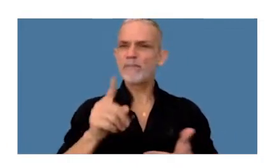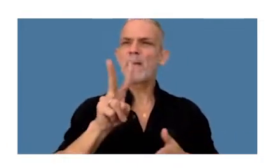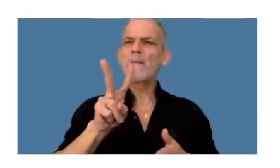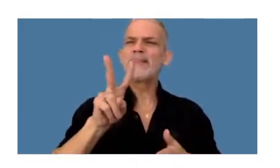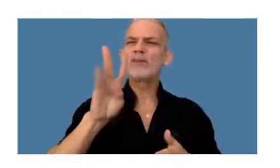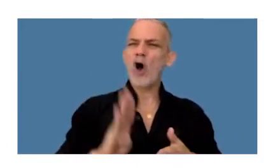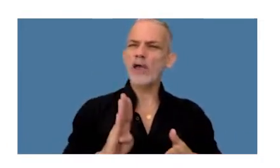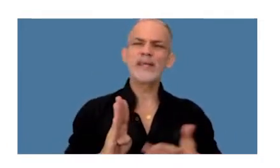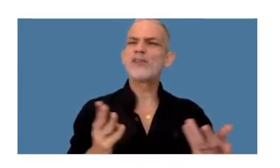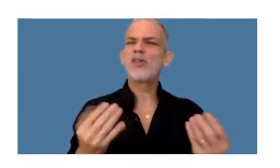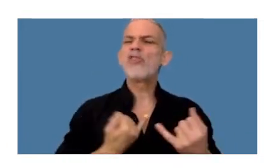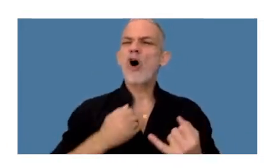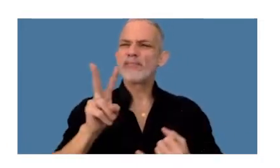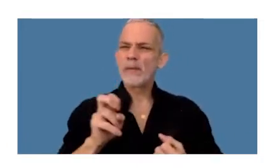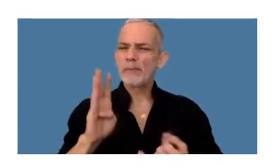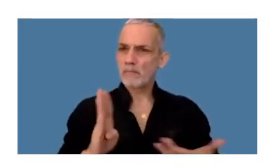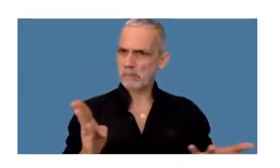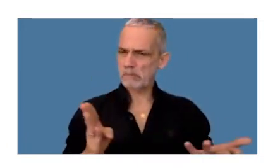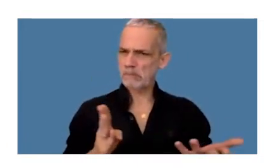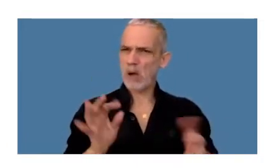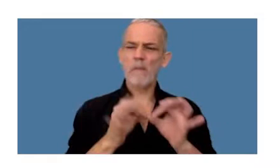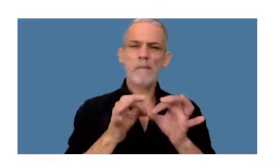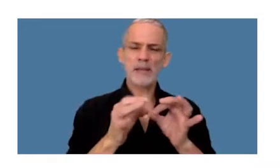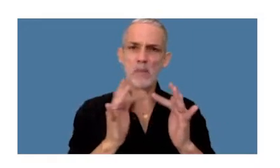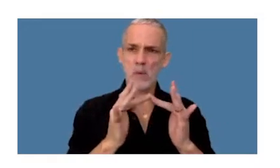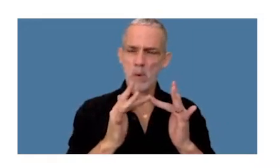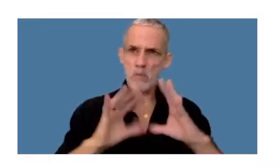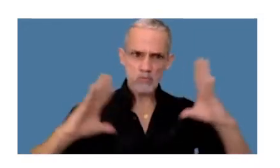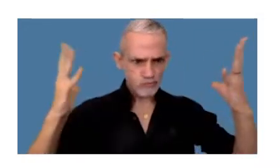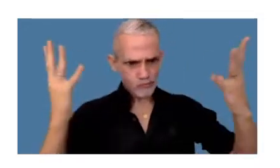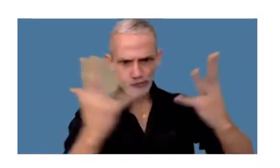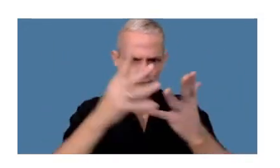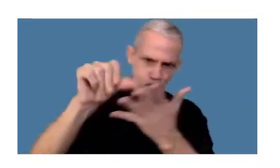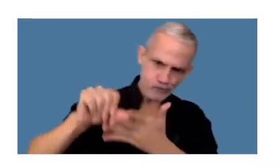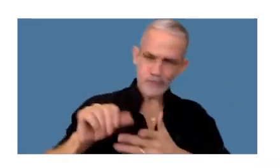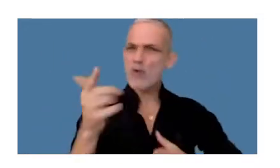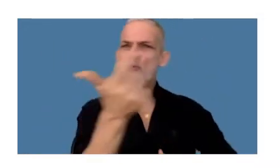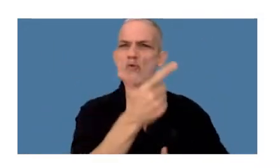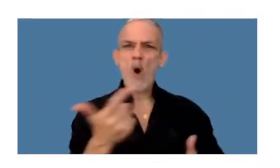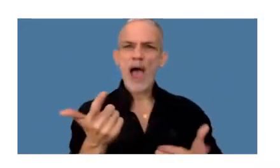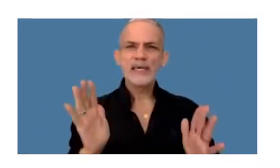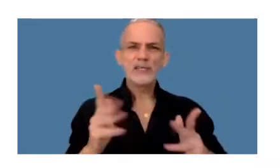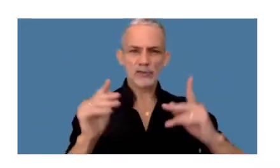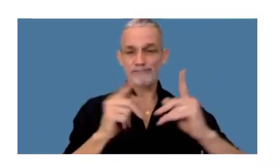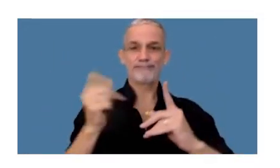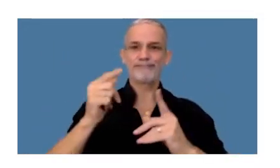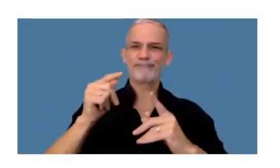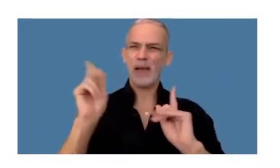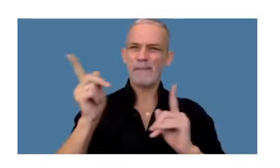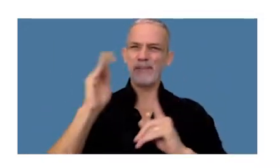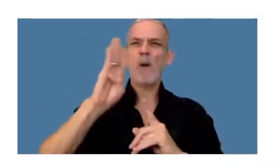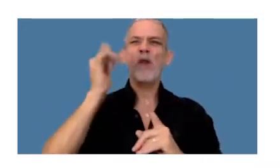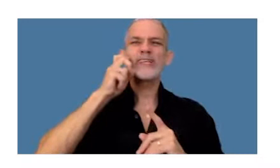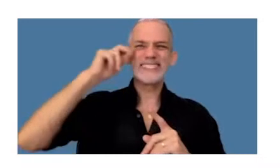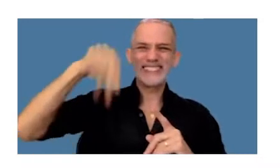comercializan las criptomonedas como sabemos no poseen una ubicación particular sino que son registros en la blockchain que está